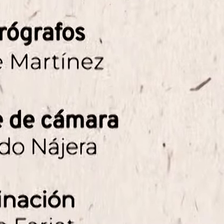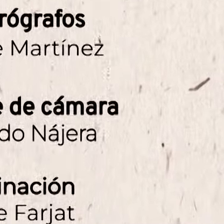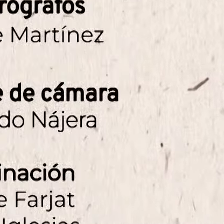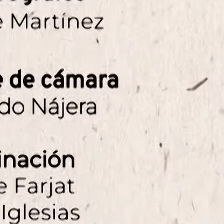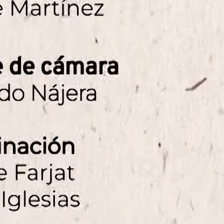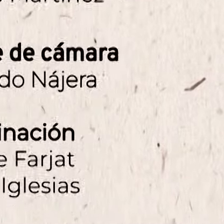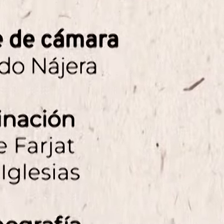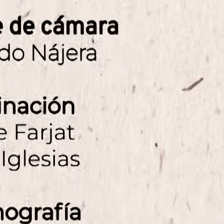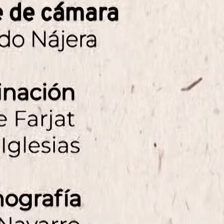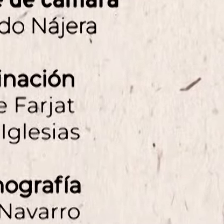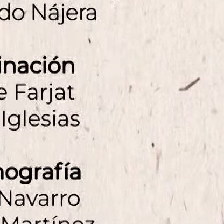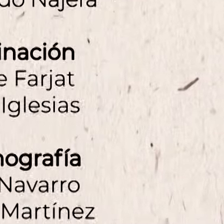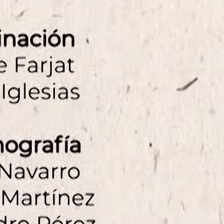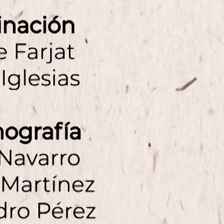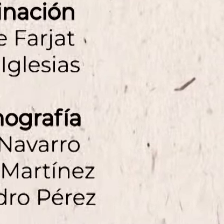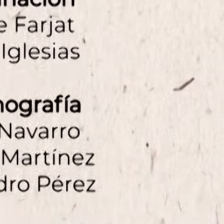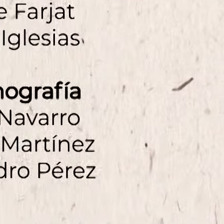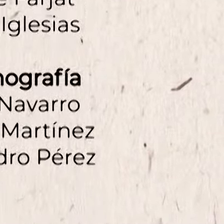Gracias. Gracias.